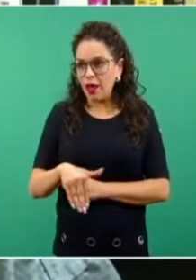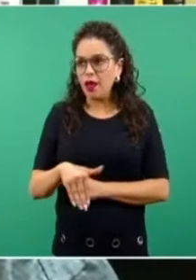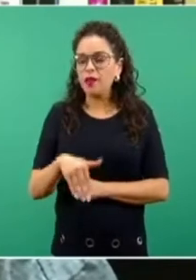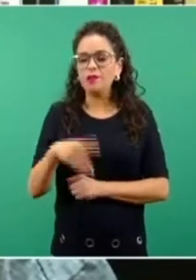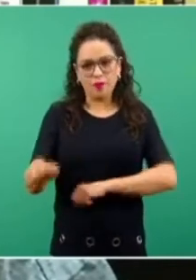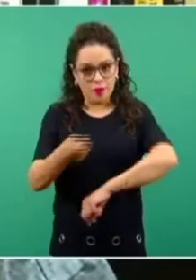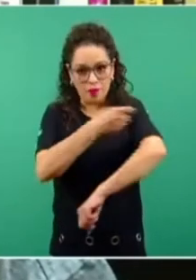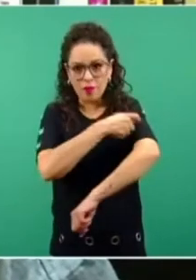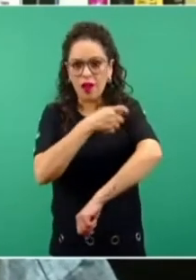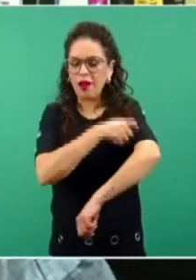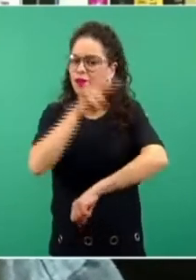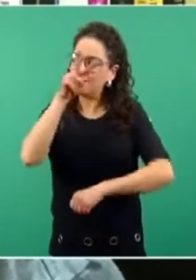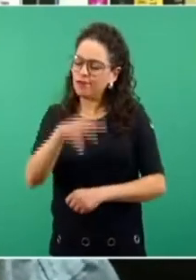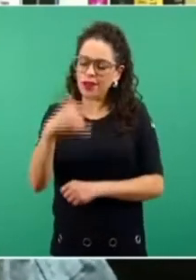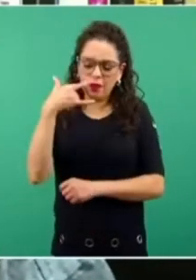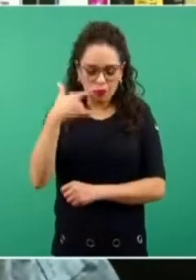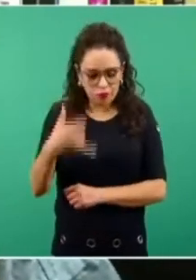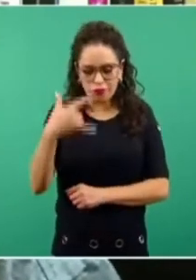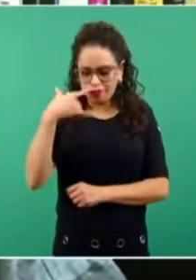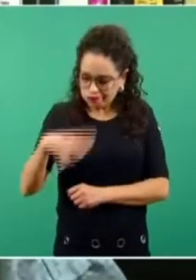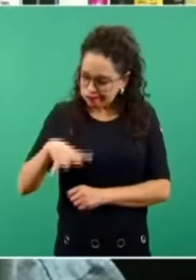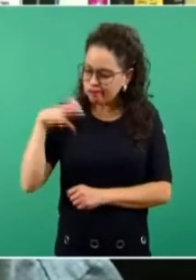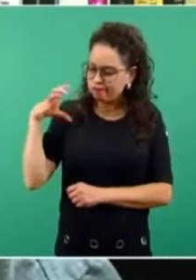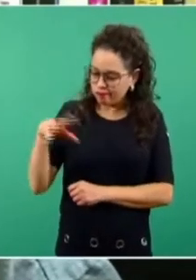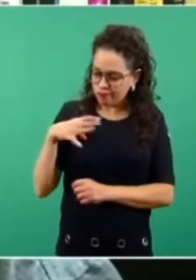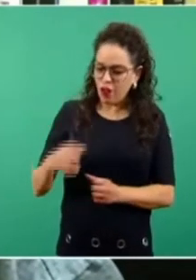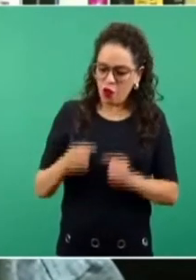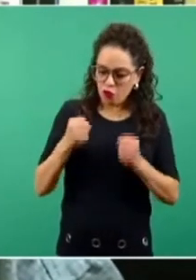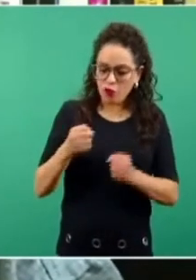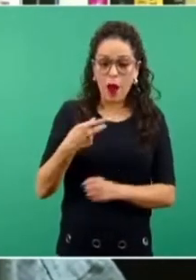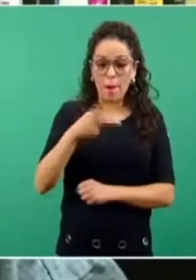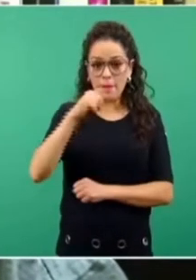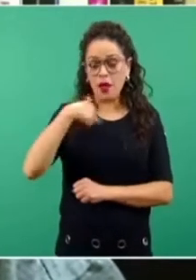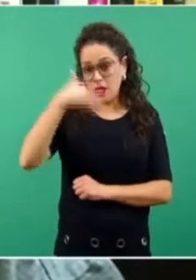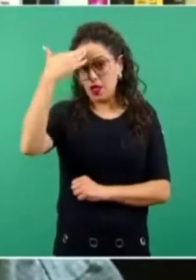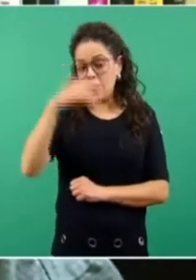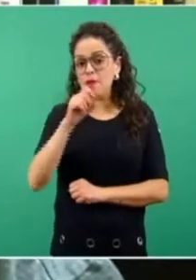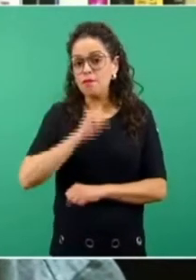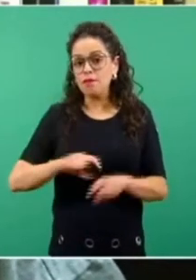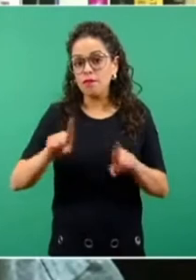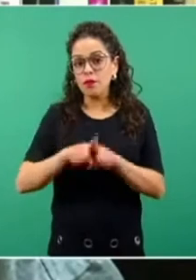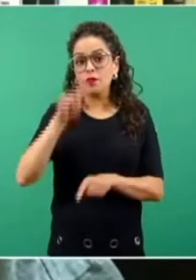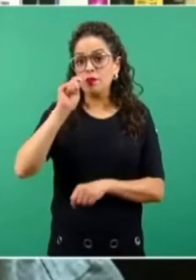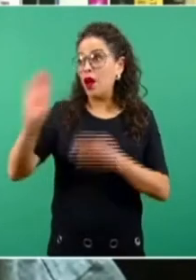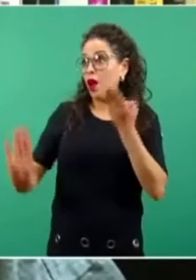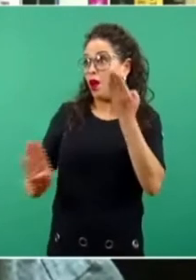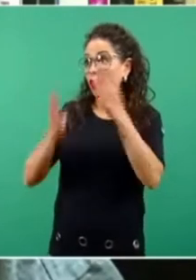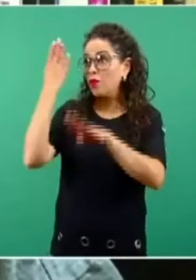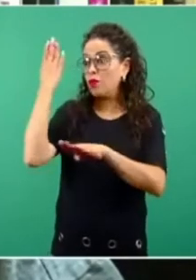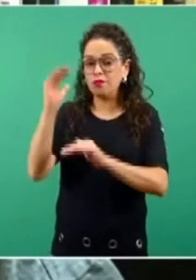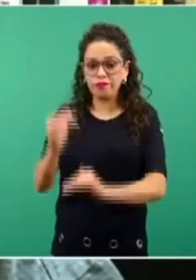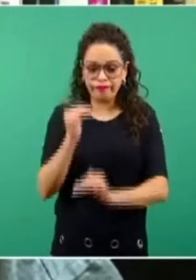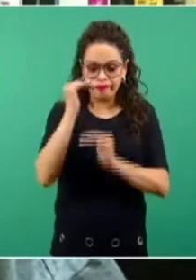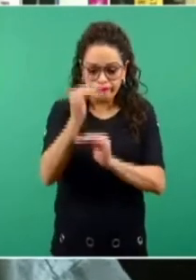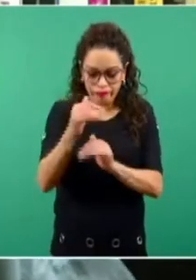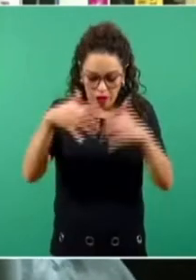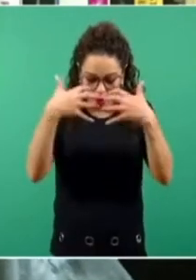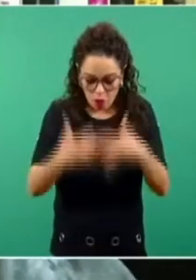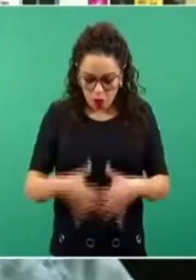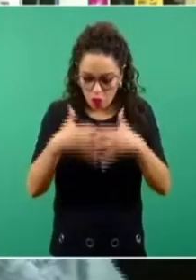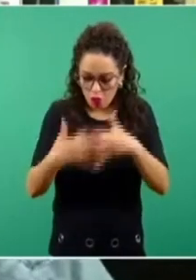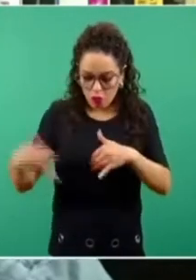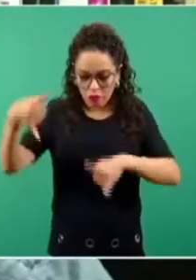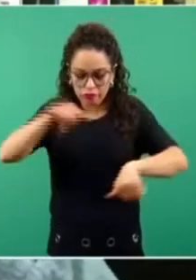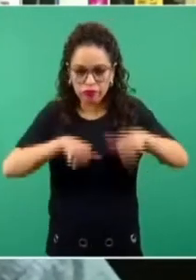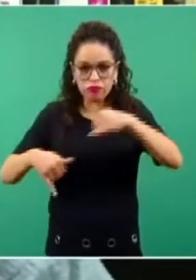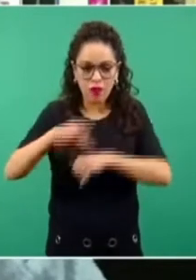mayor de los esfuerzos, pero también sé que estamos limitados por una producción a nivel mundial. ¿Qué tan preparados estamos ya para que este